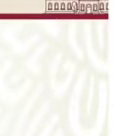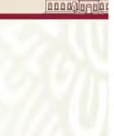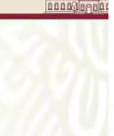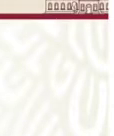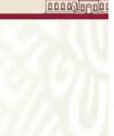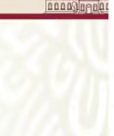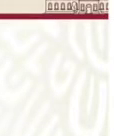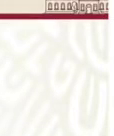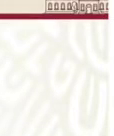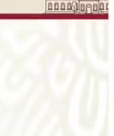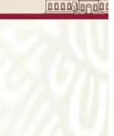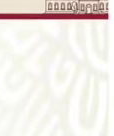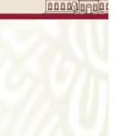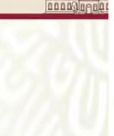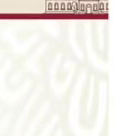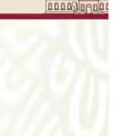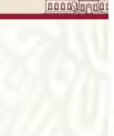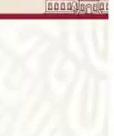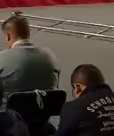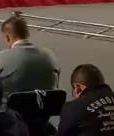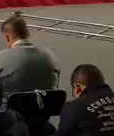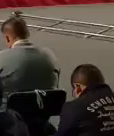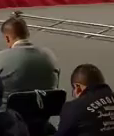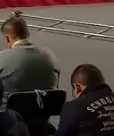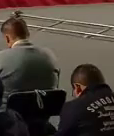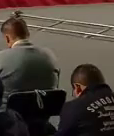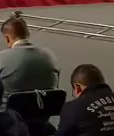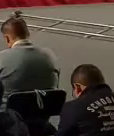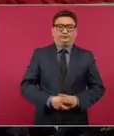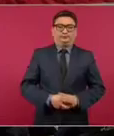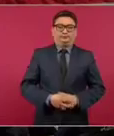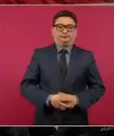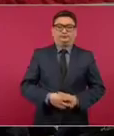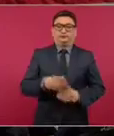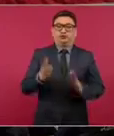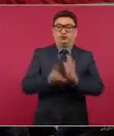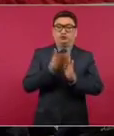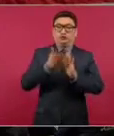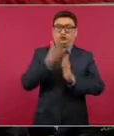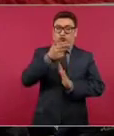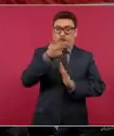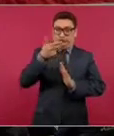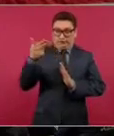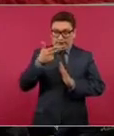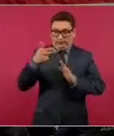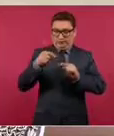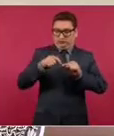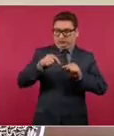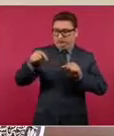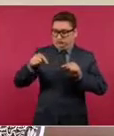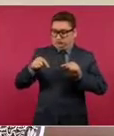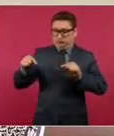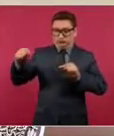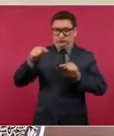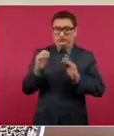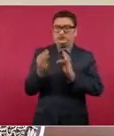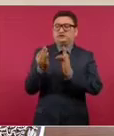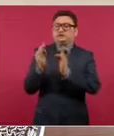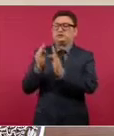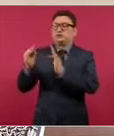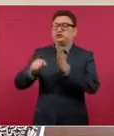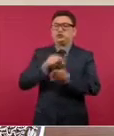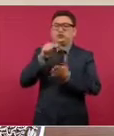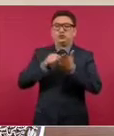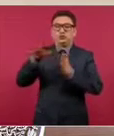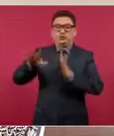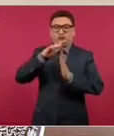terminales aéreas de Chetumal y Palenque. Se construirán hoteles Tren Maya a lo largo de la ruta, cercanos a zonas arqueológicas